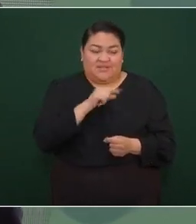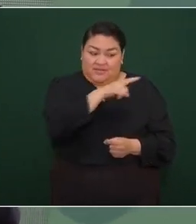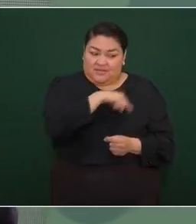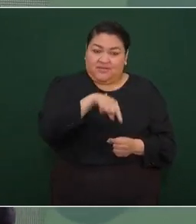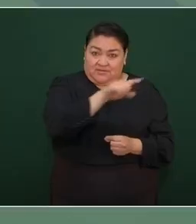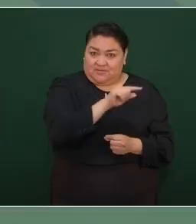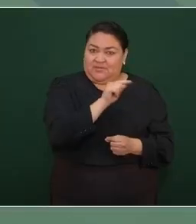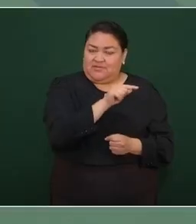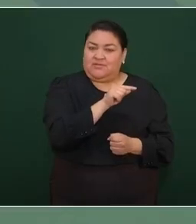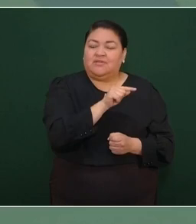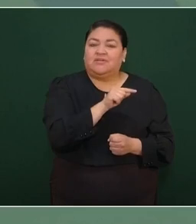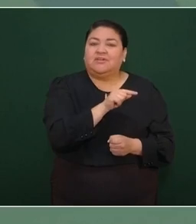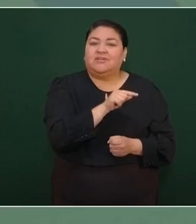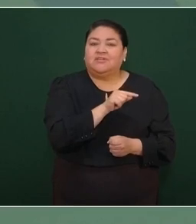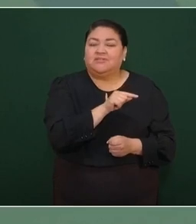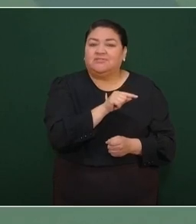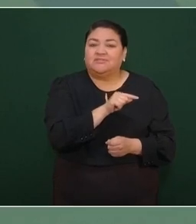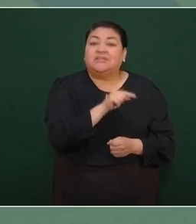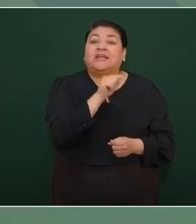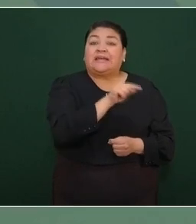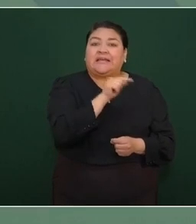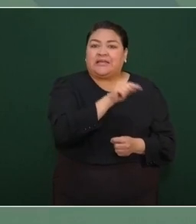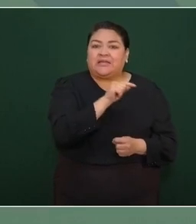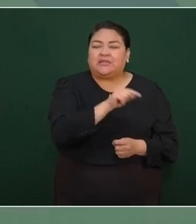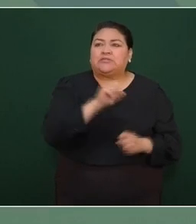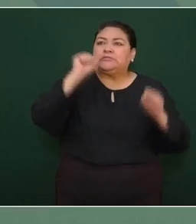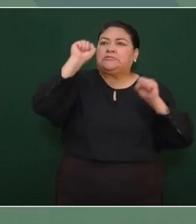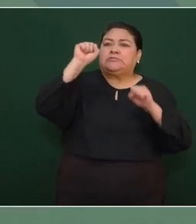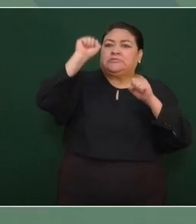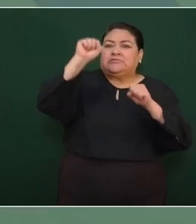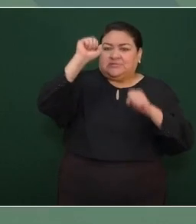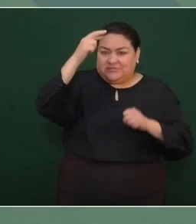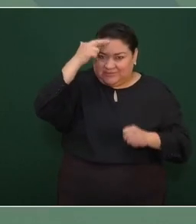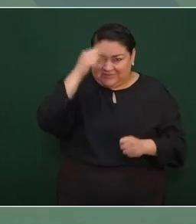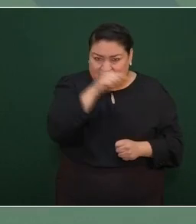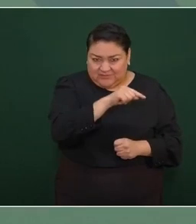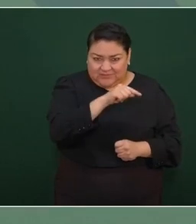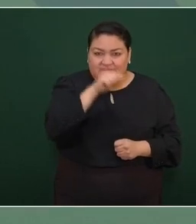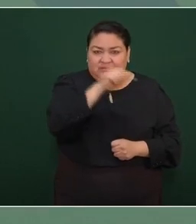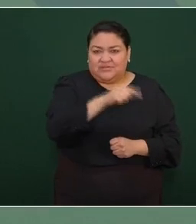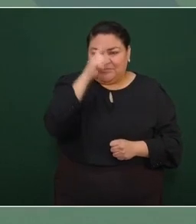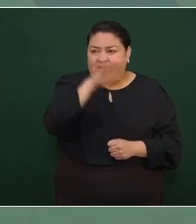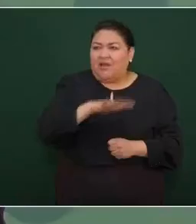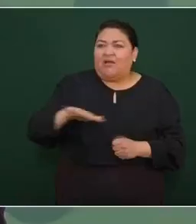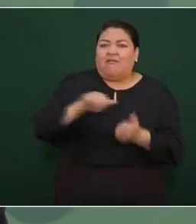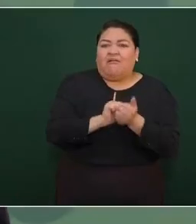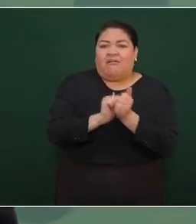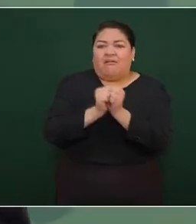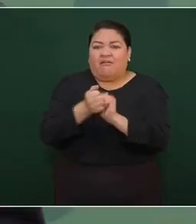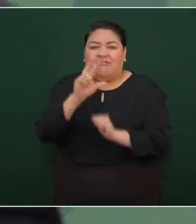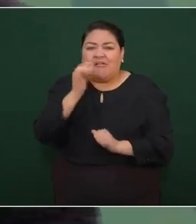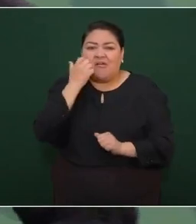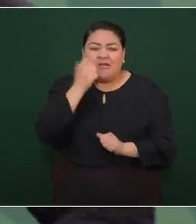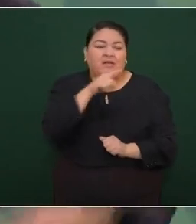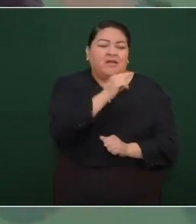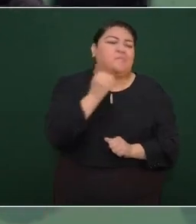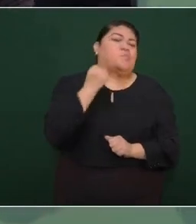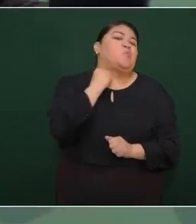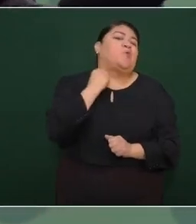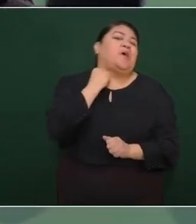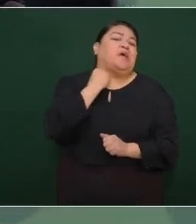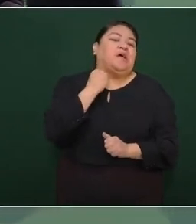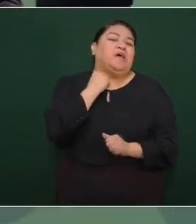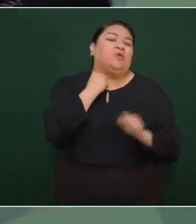se movilizaron en contra de la transformación tienen abogados